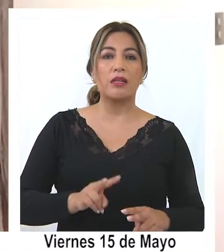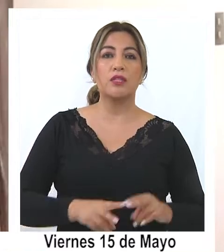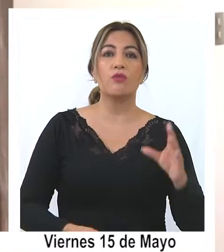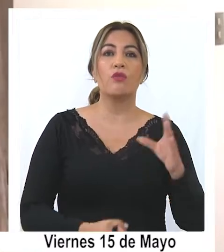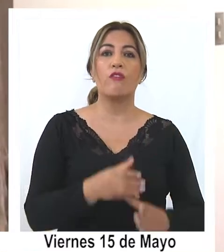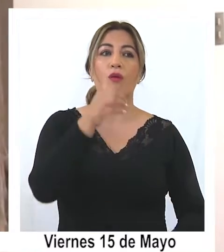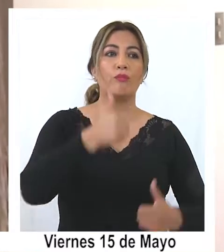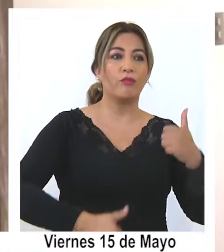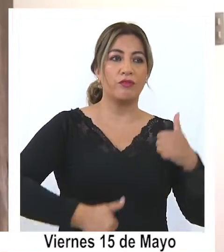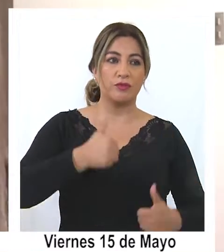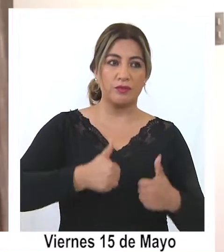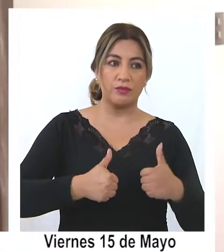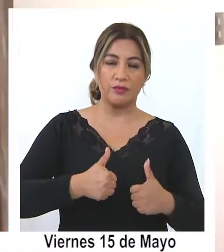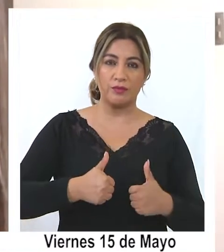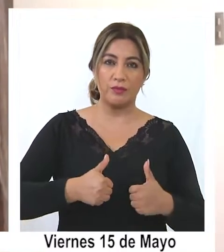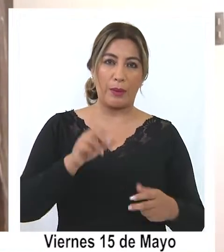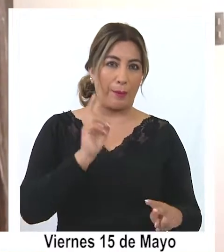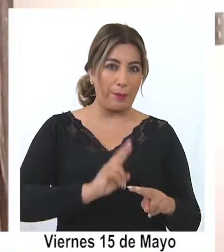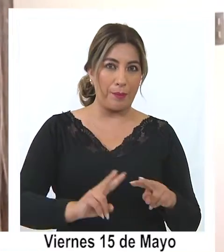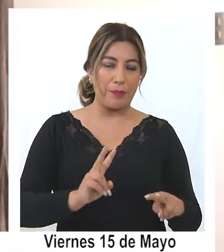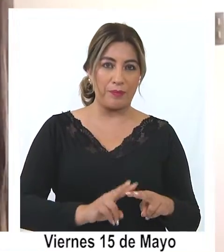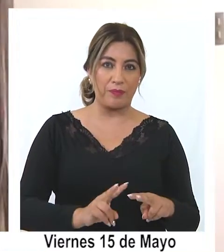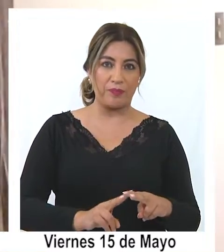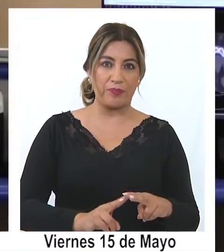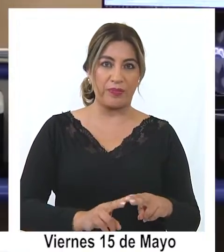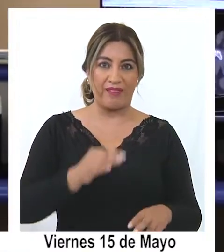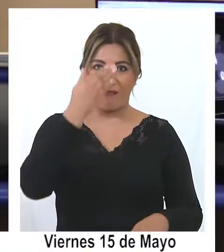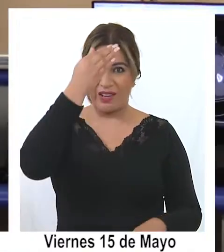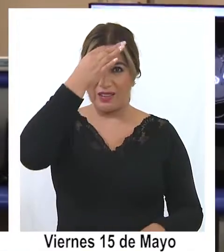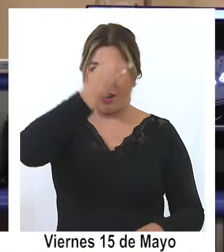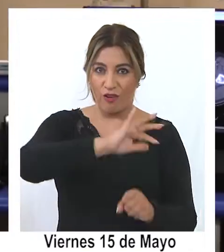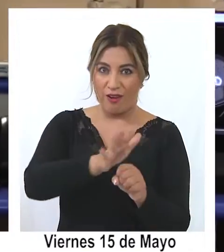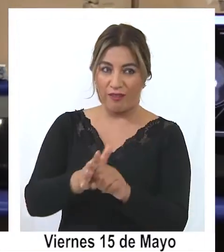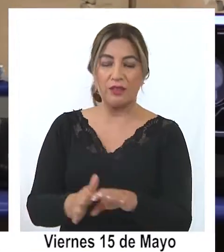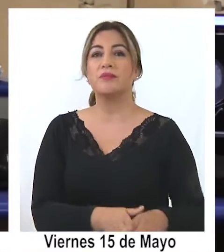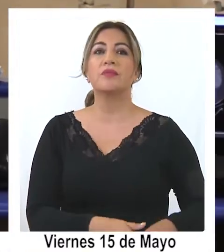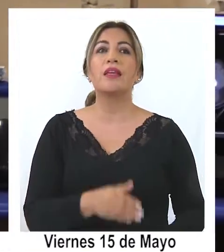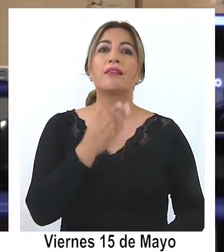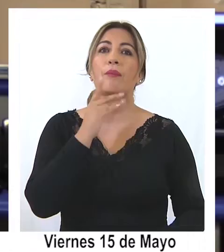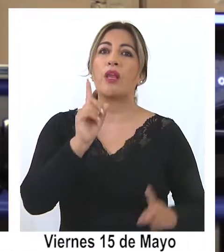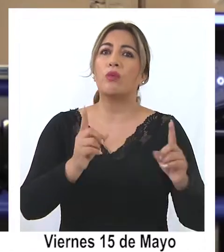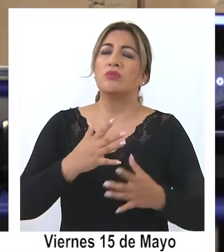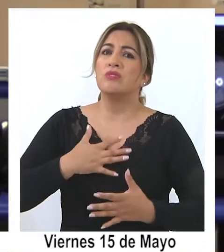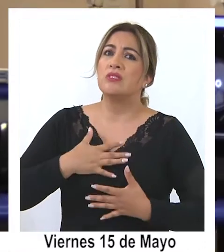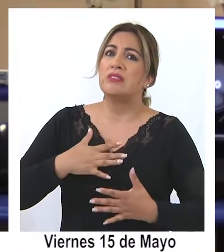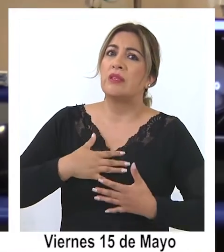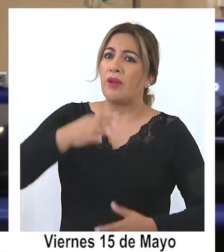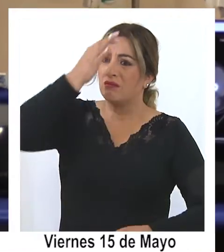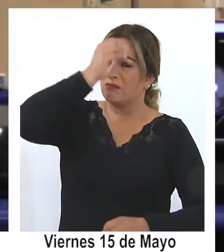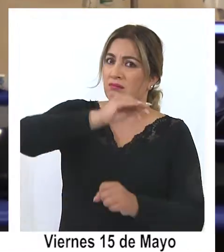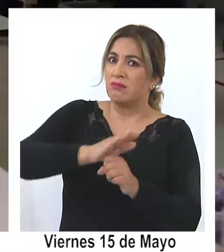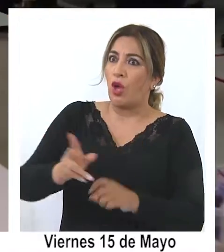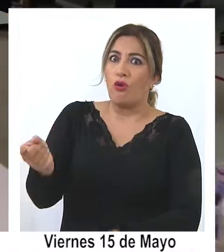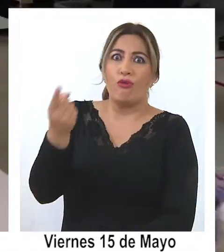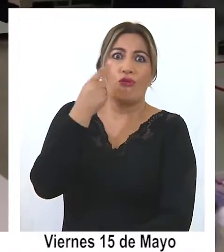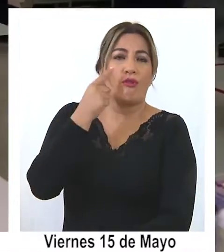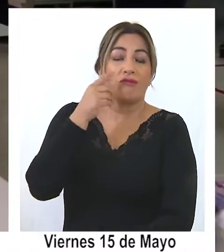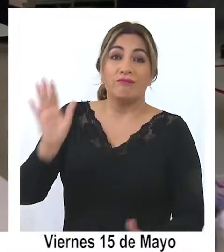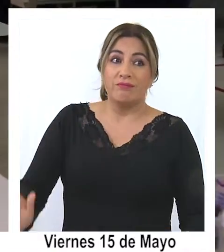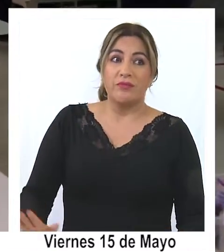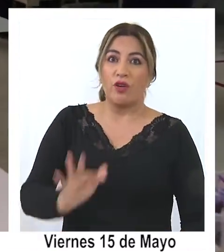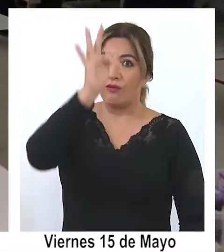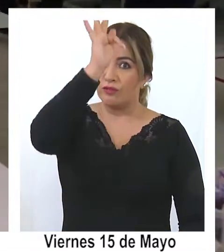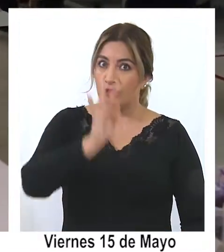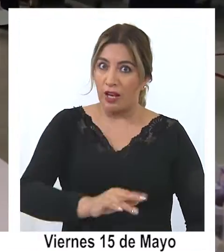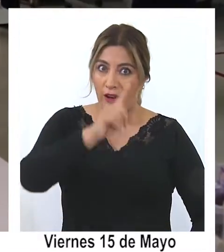nuevas personas para enfrentar la pandemia. Además del natural temor de enfrentar a una pandemia desconocida, los